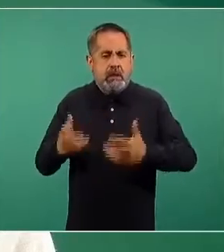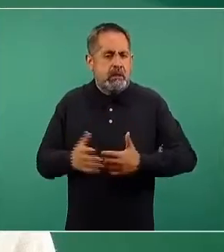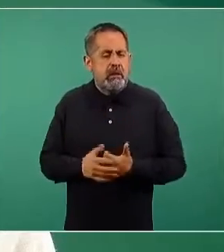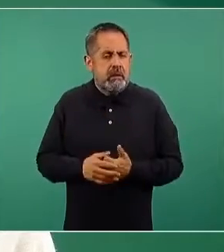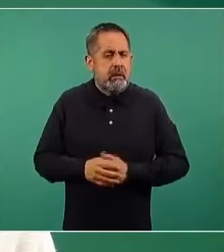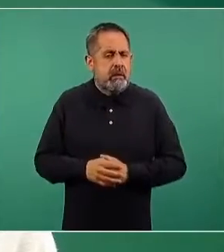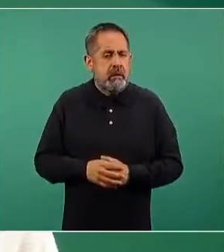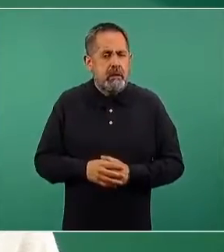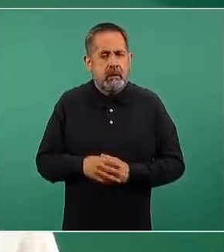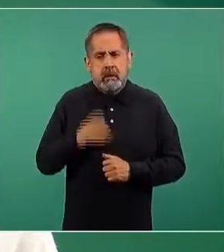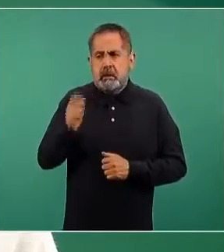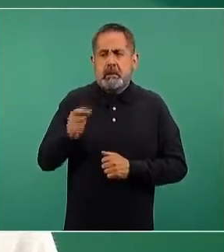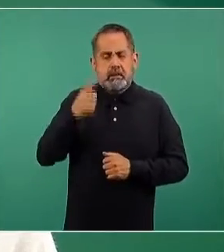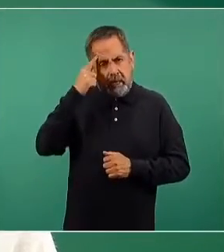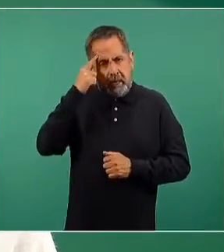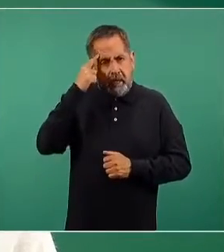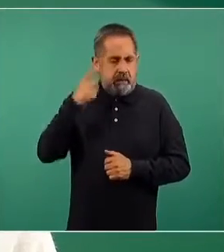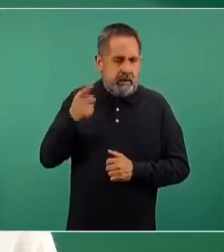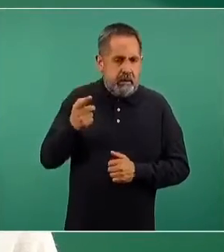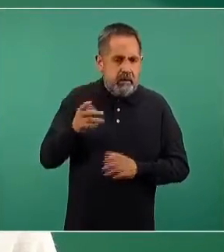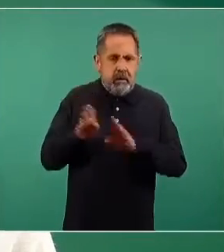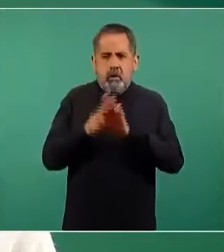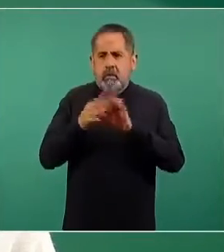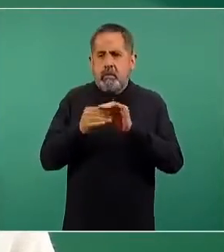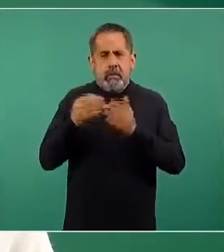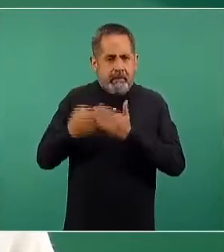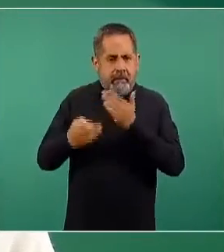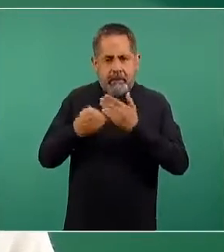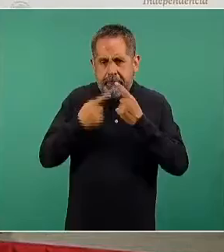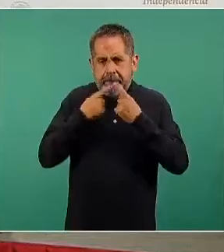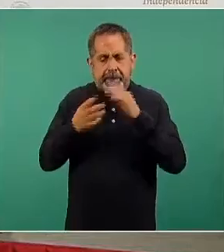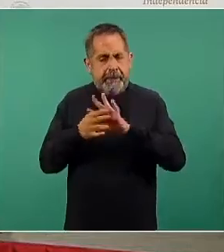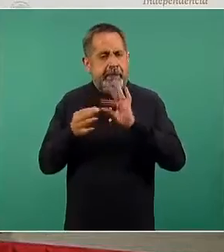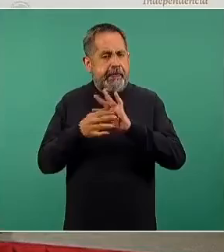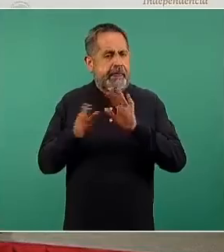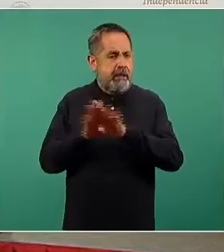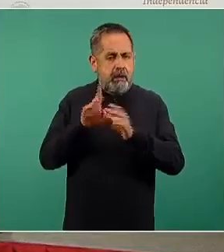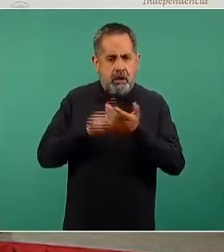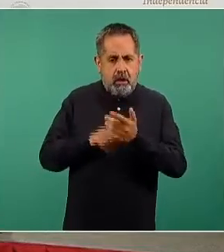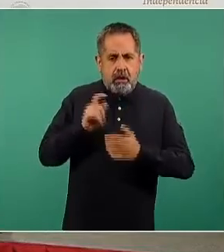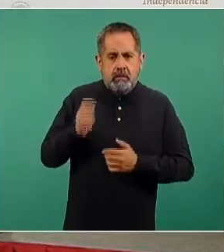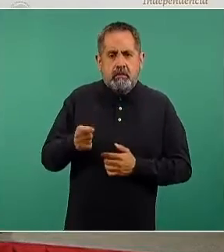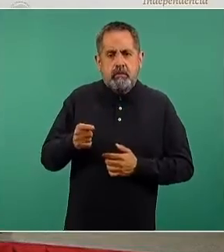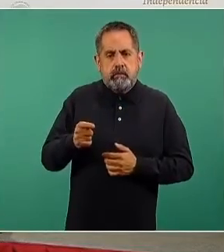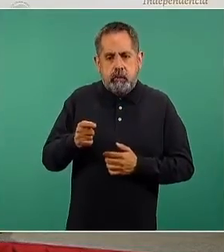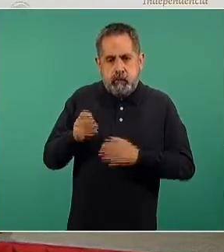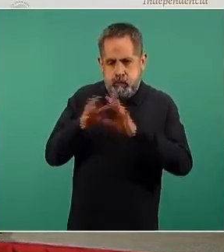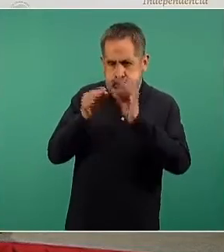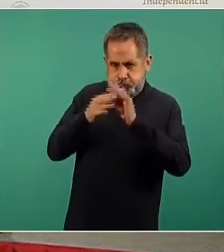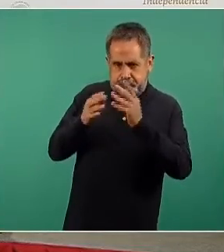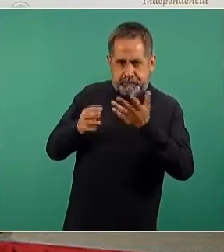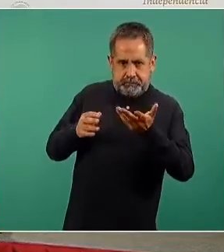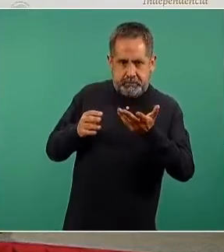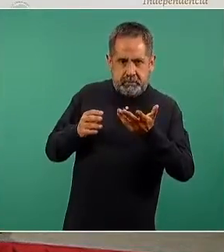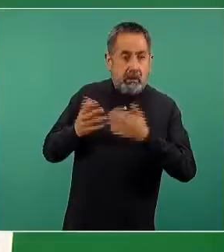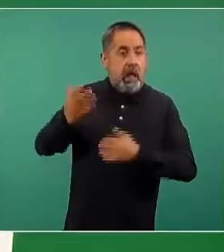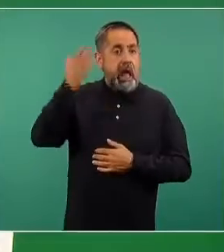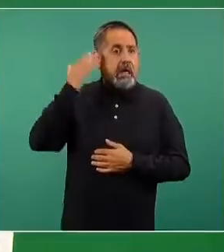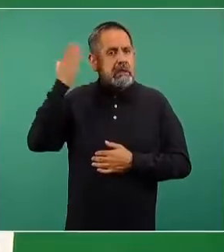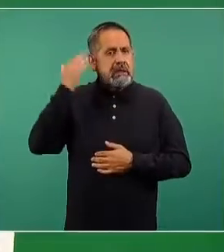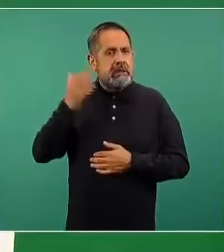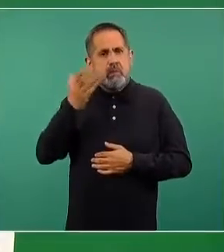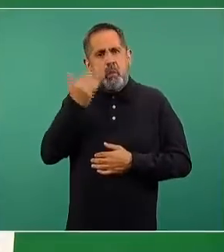hayan quedado como pendientes en caso de haberse formulado anteriormente o que nunca se hayan